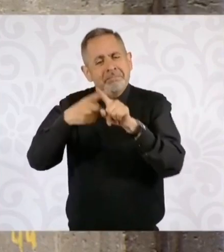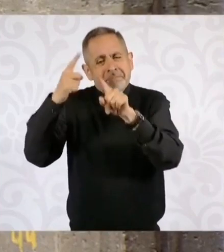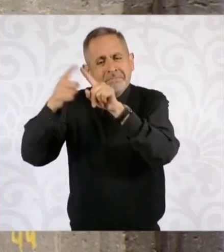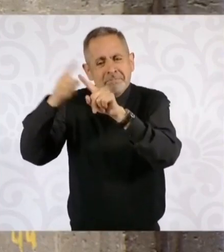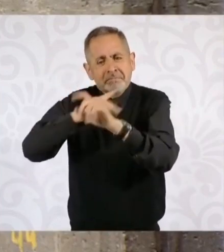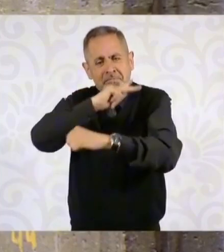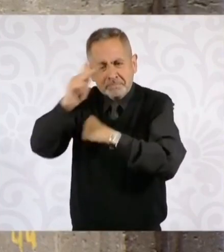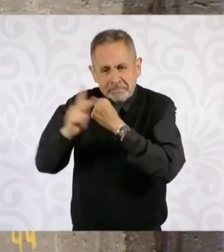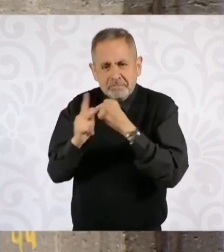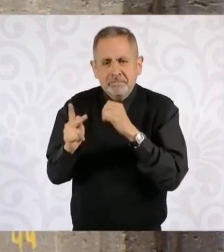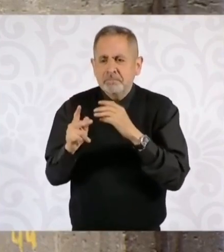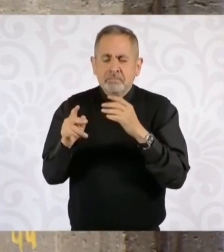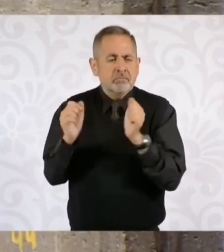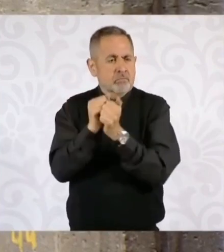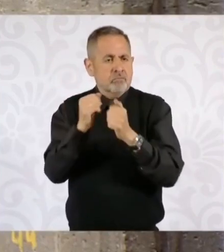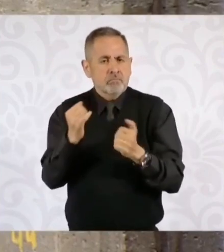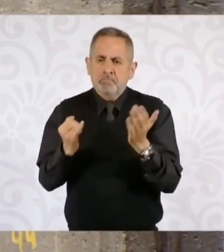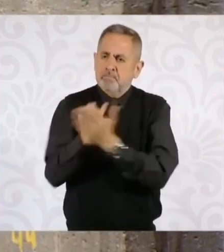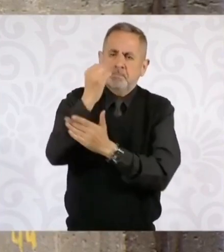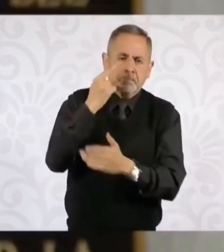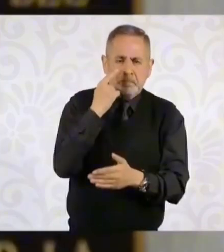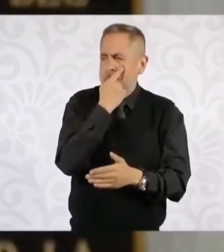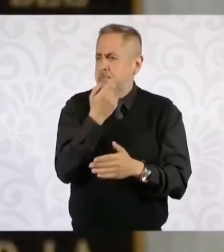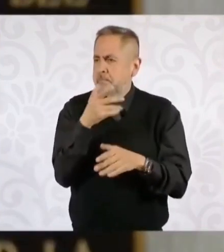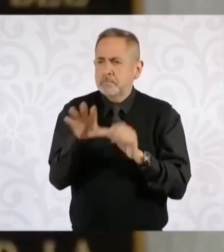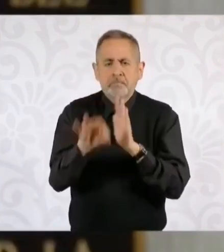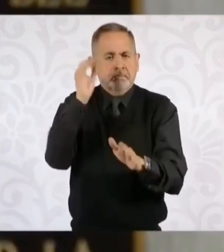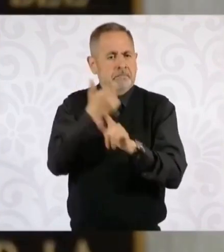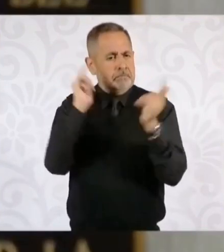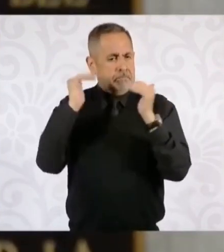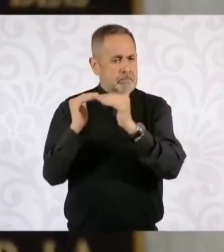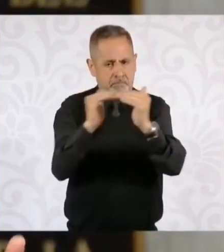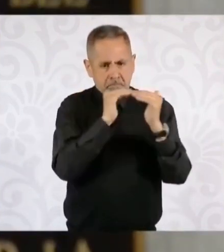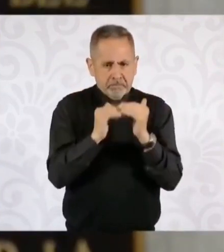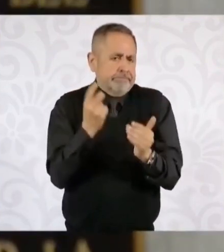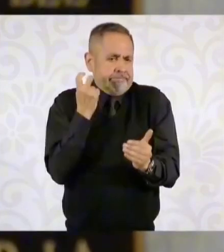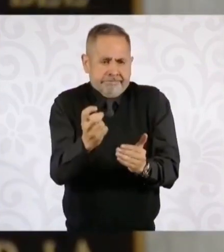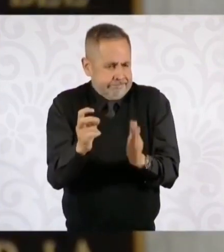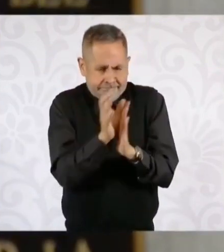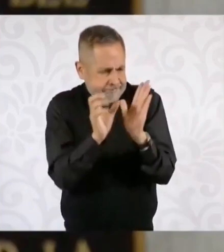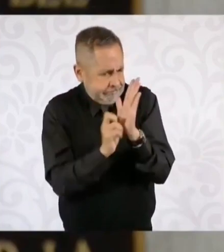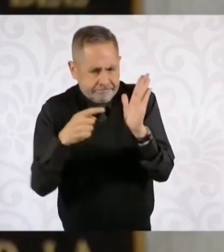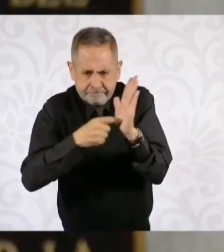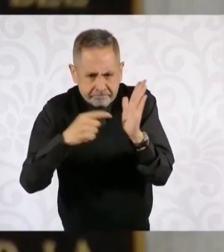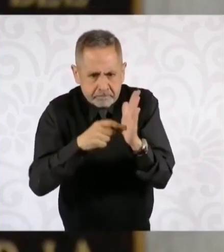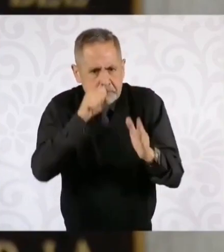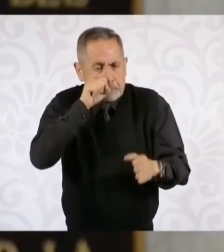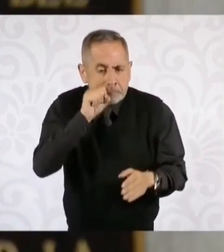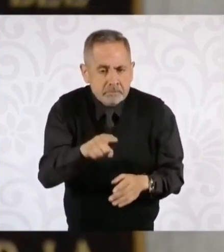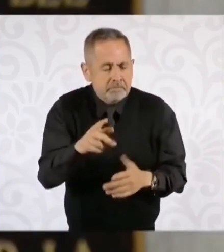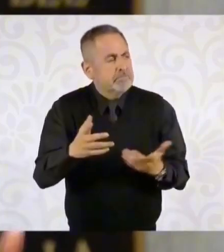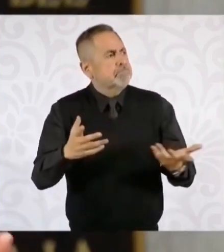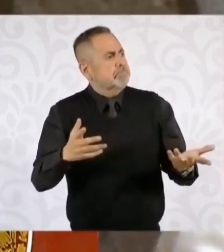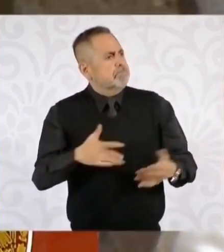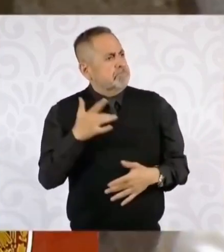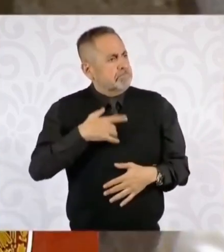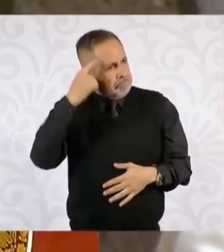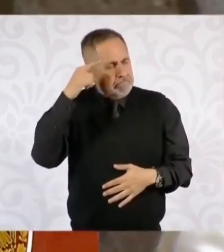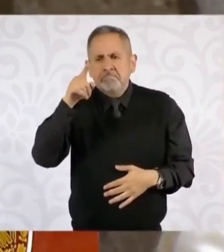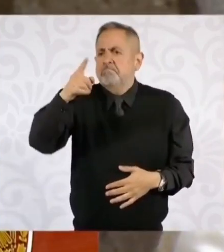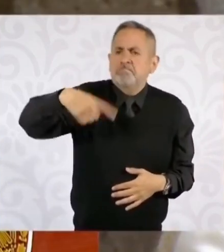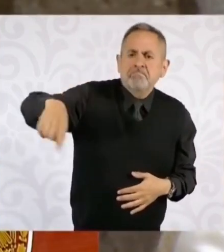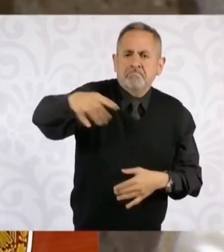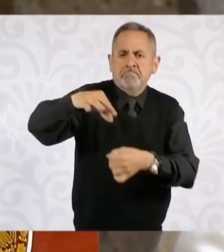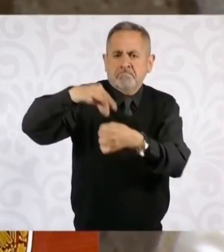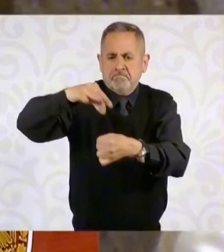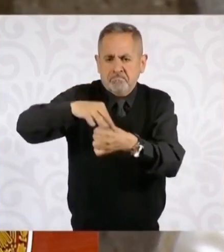democráticos. Y creemos que la mejor manera es a través de un proceso democrático. Eso fue lo que dijimos y lo